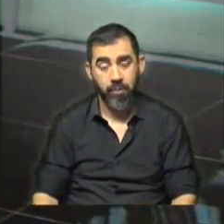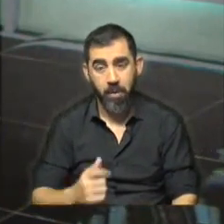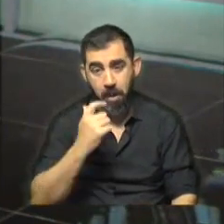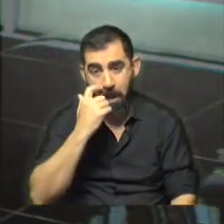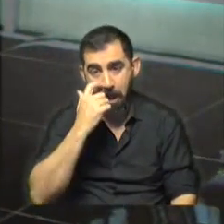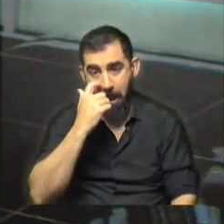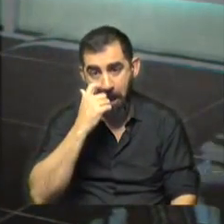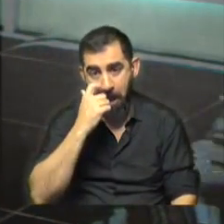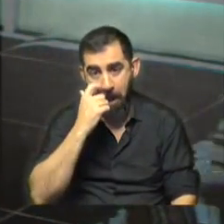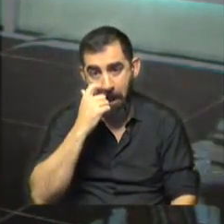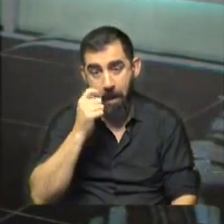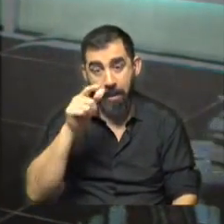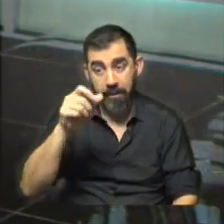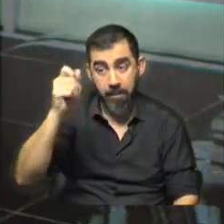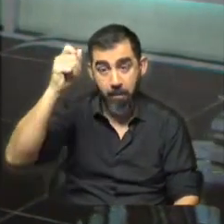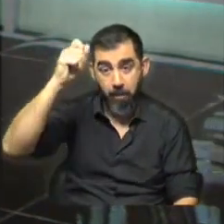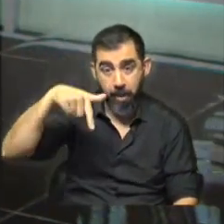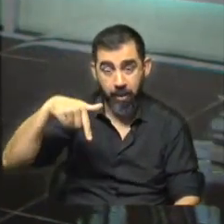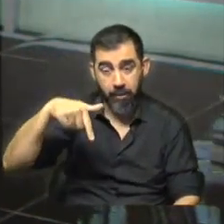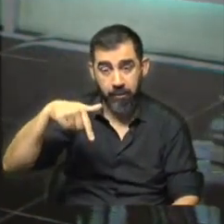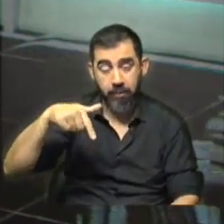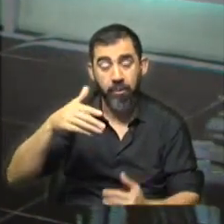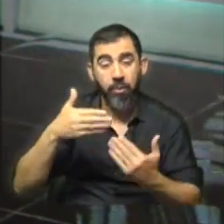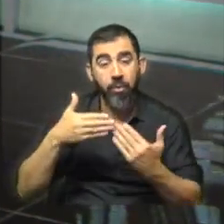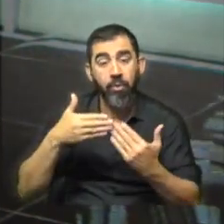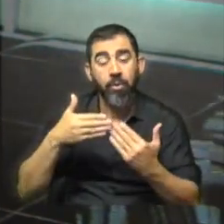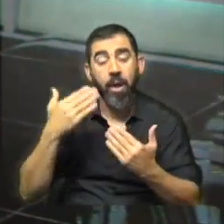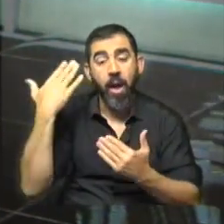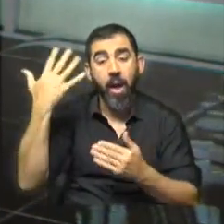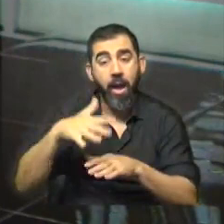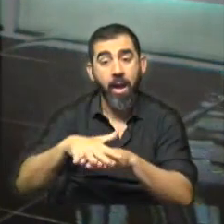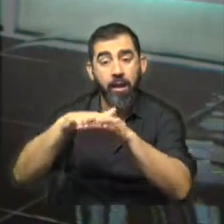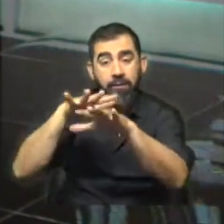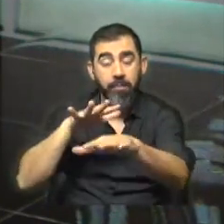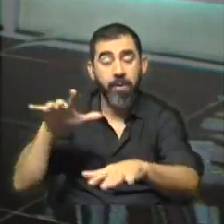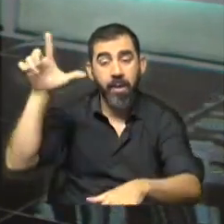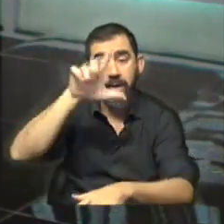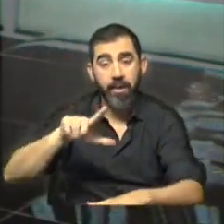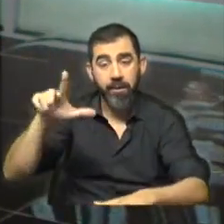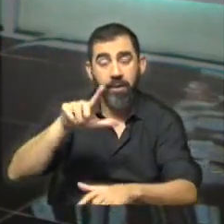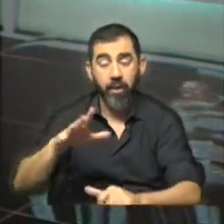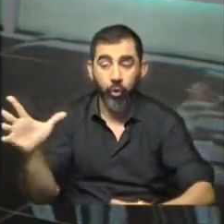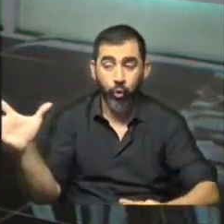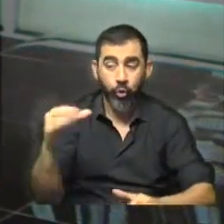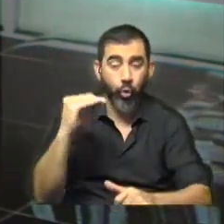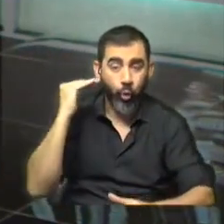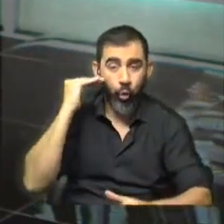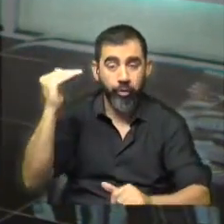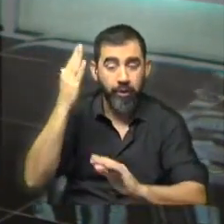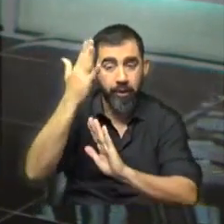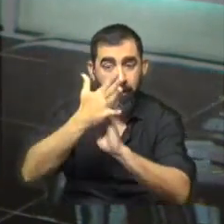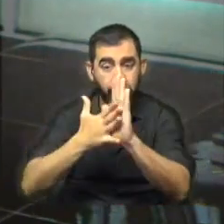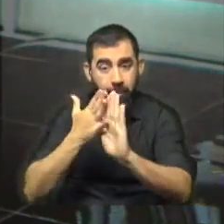No, este plan va a ser consultado en asambleas liceales, donde todos los docentes de todo el